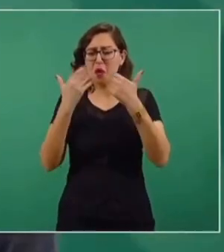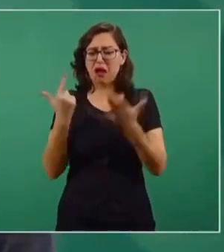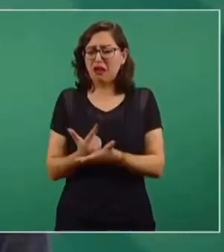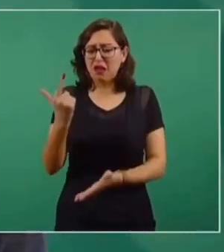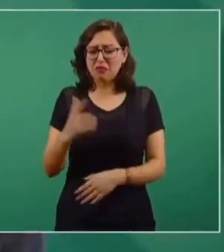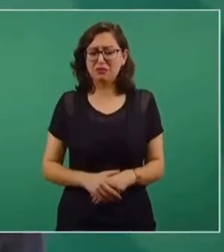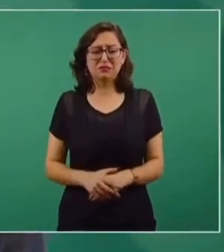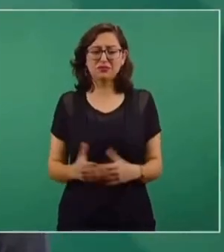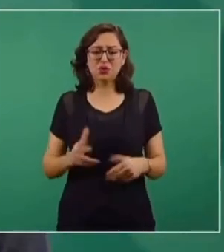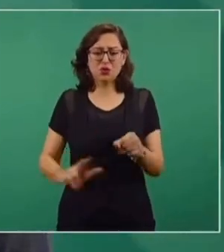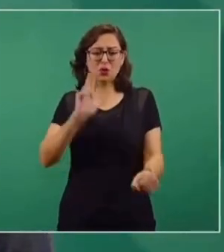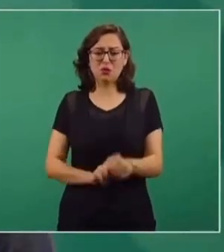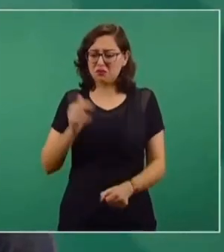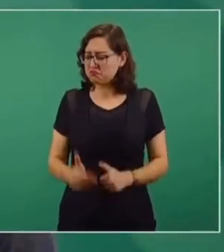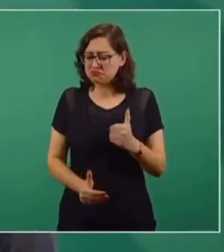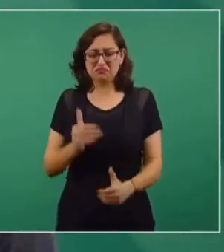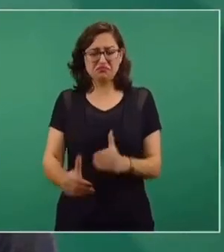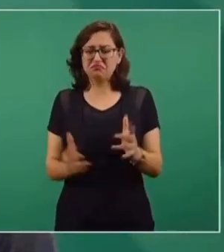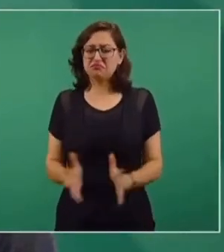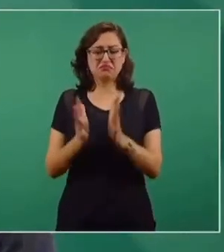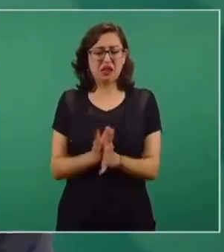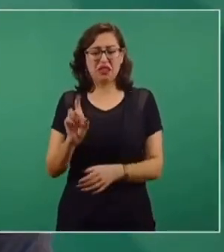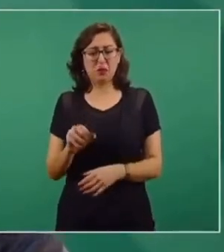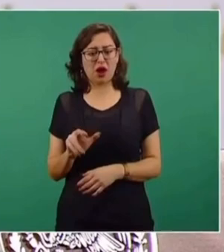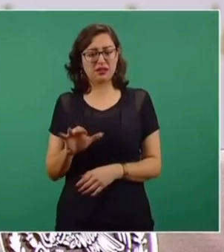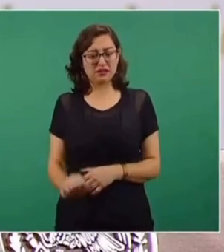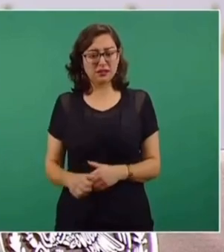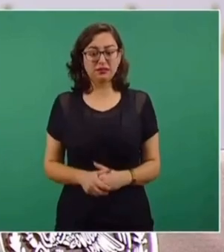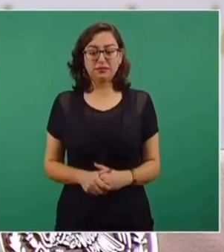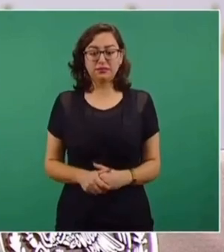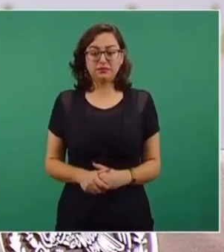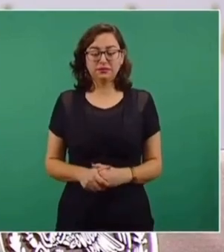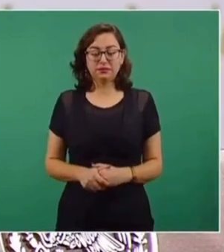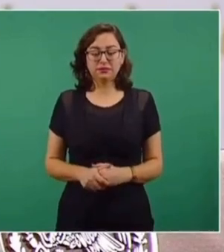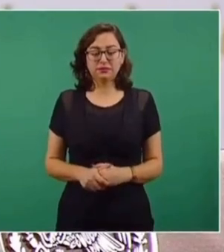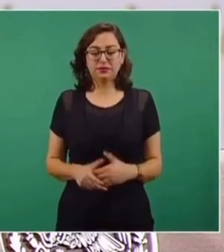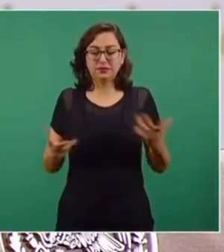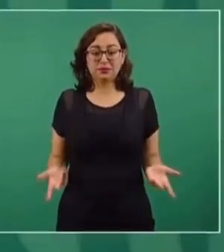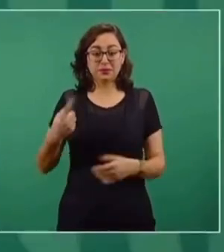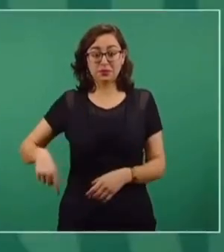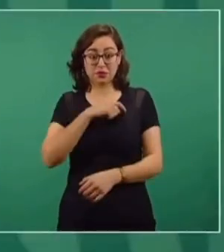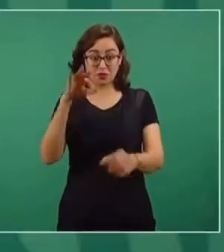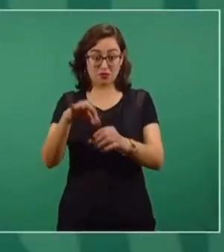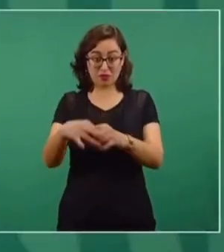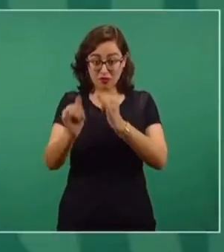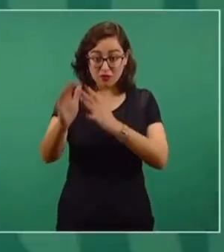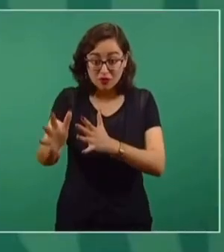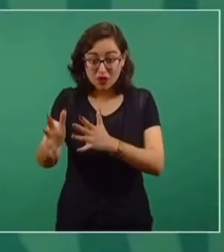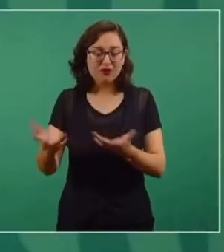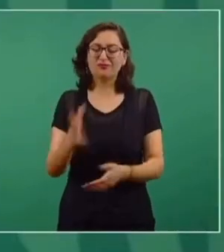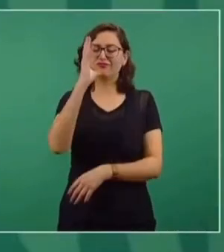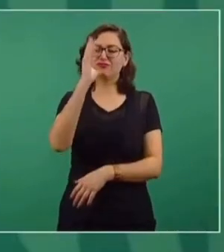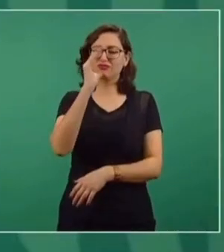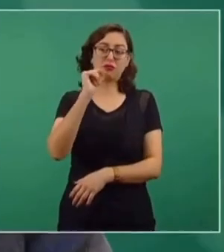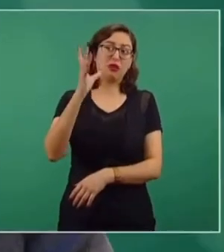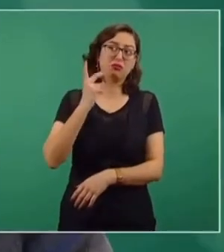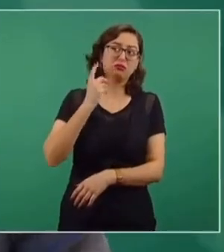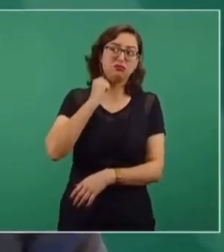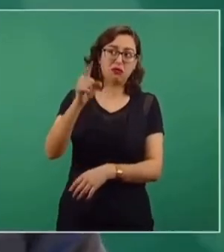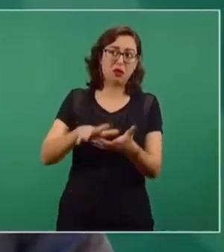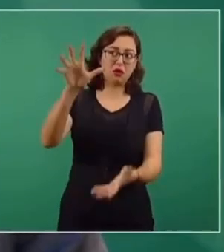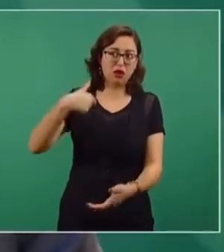es parte de la democracia. Y nosotros no podemos hacer un fraude electoral para tener mayoría en el Congreso. Eso nunca